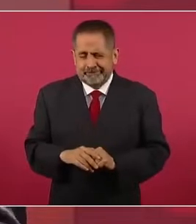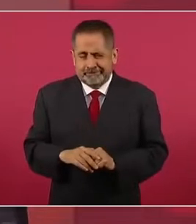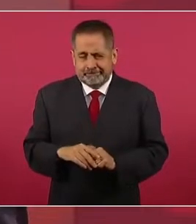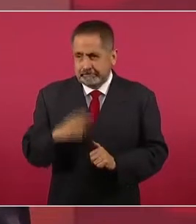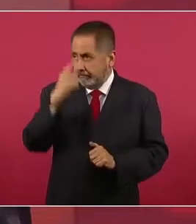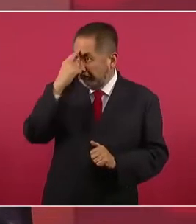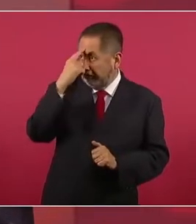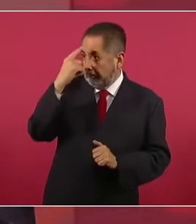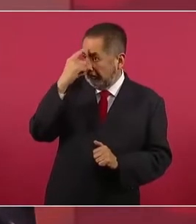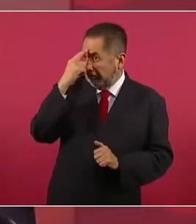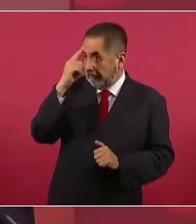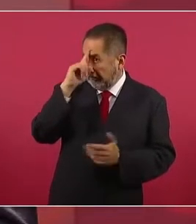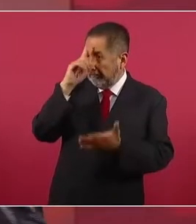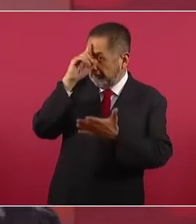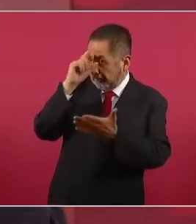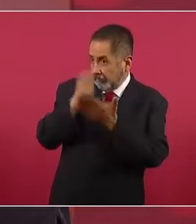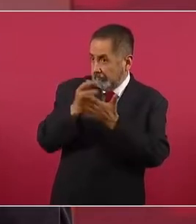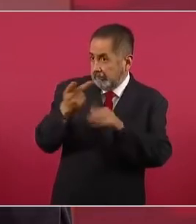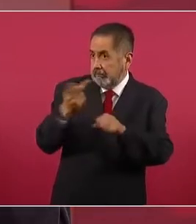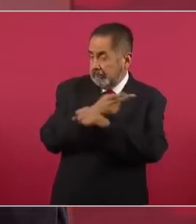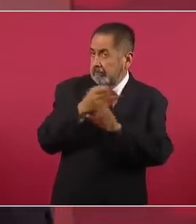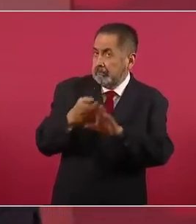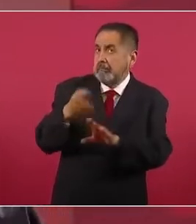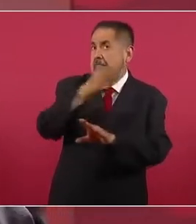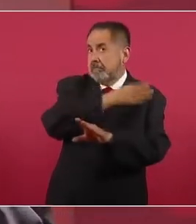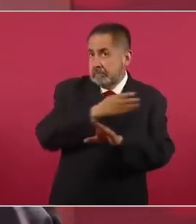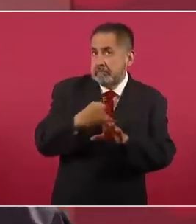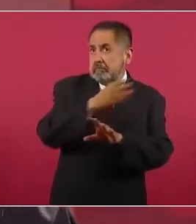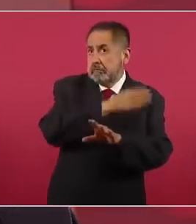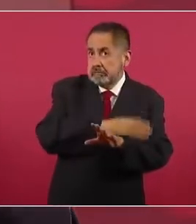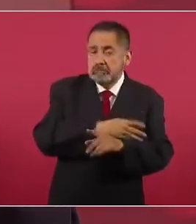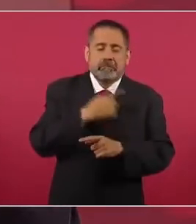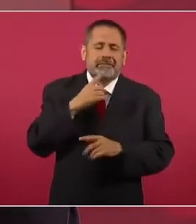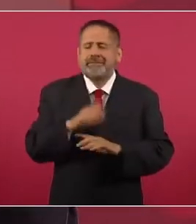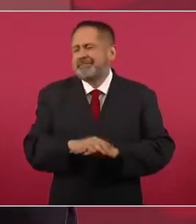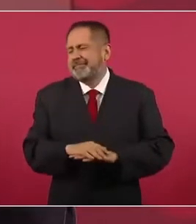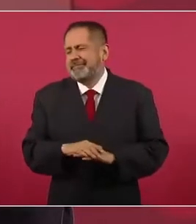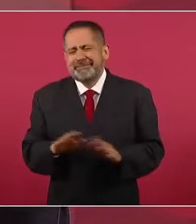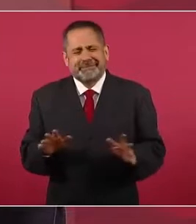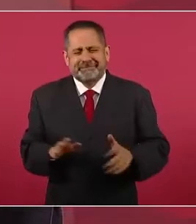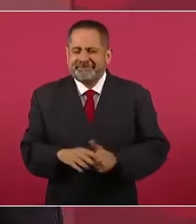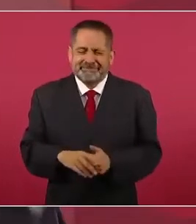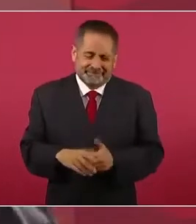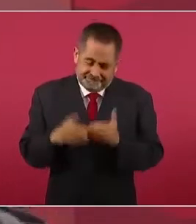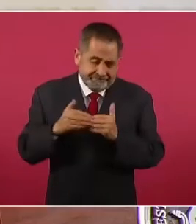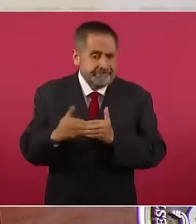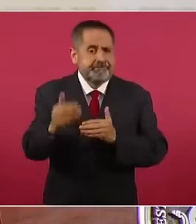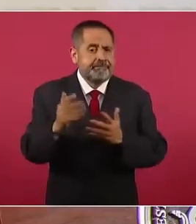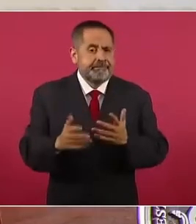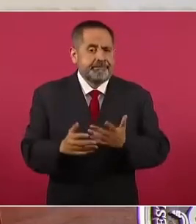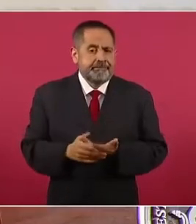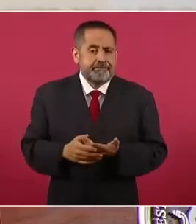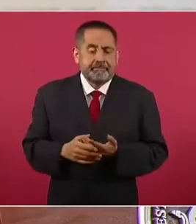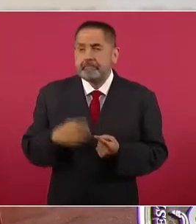con denuncias y